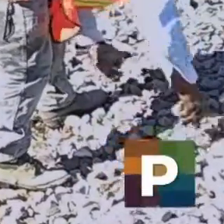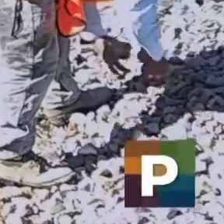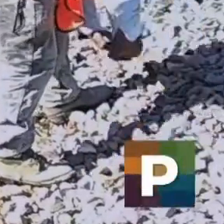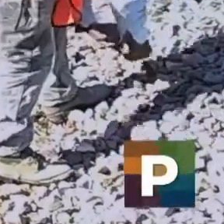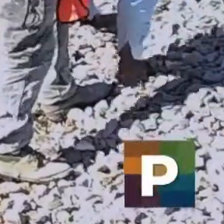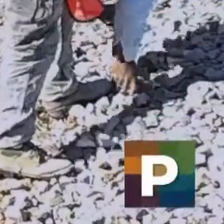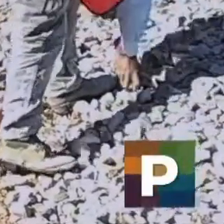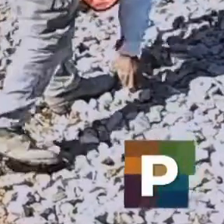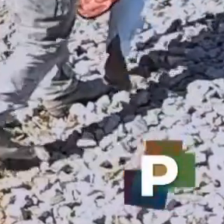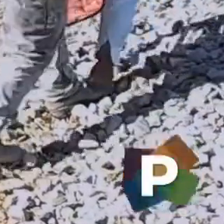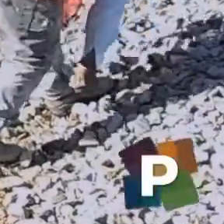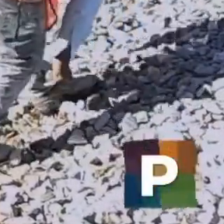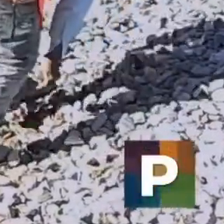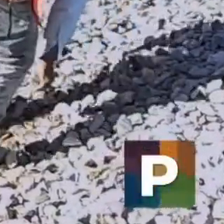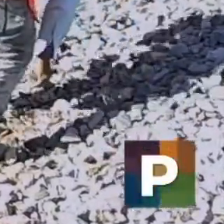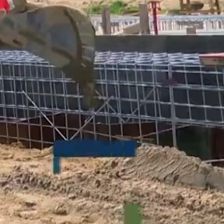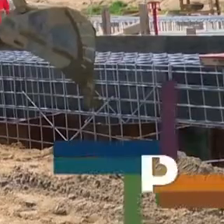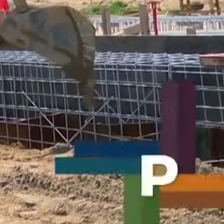entre otras.